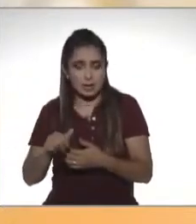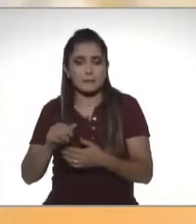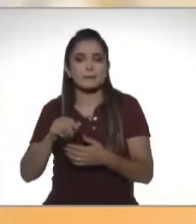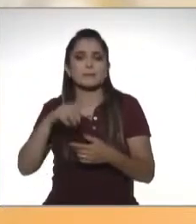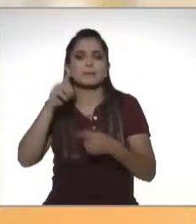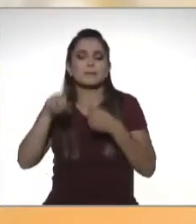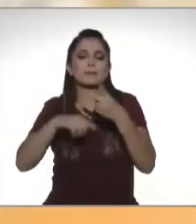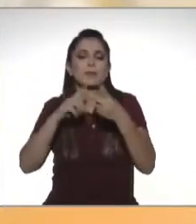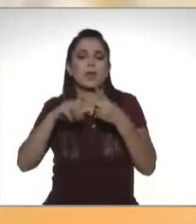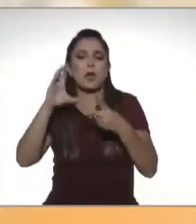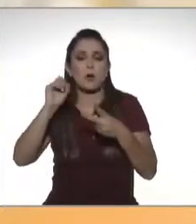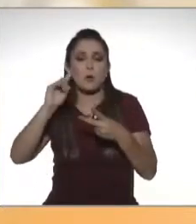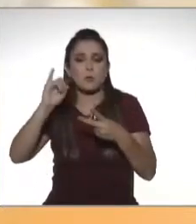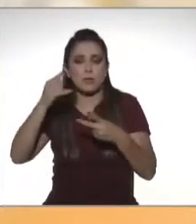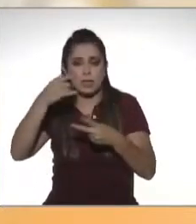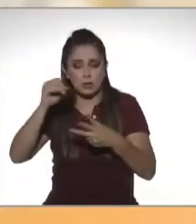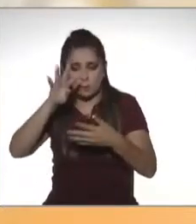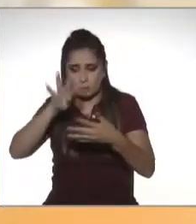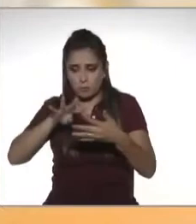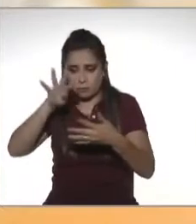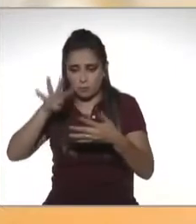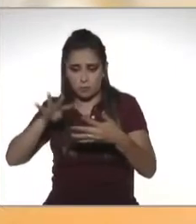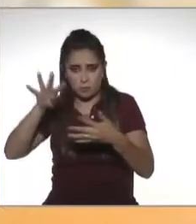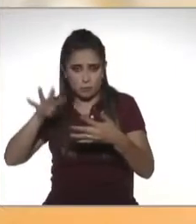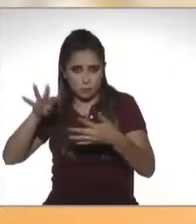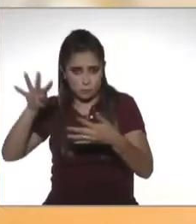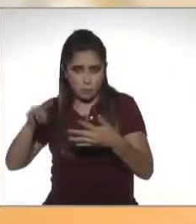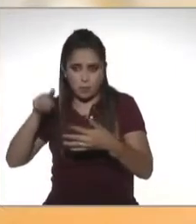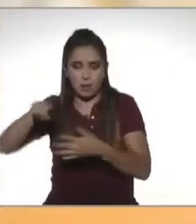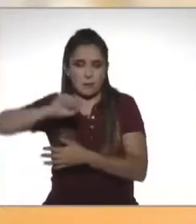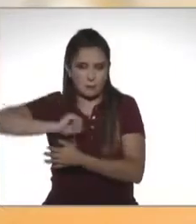y el código de barras bidimensional.